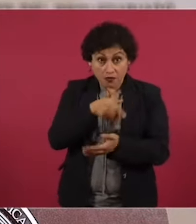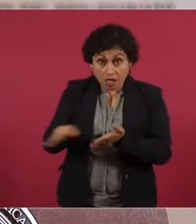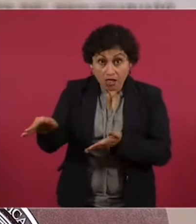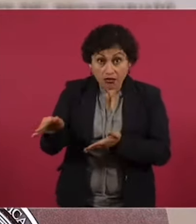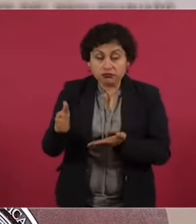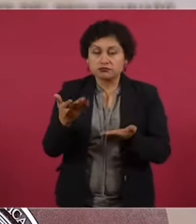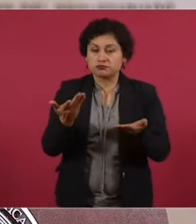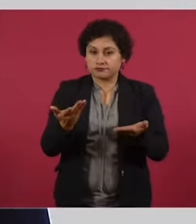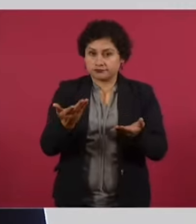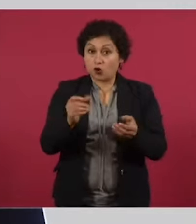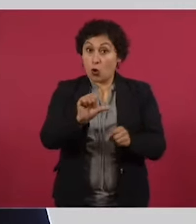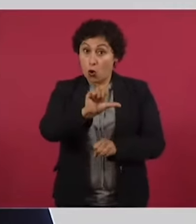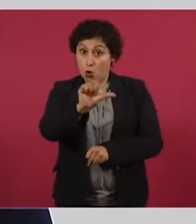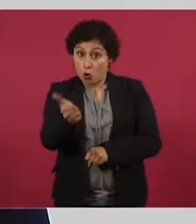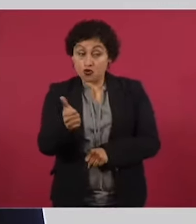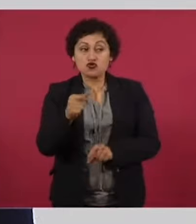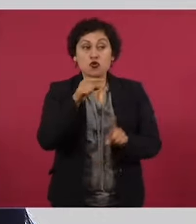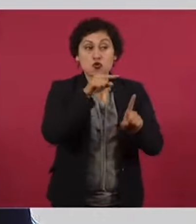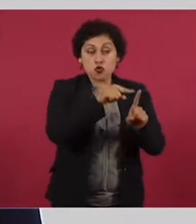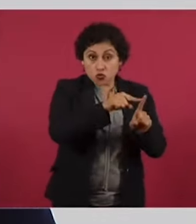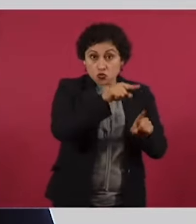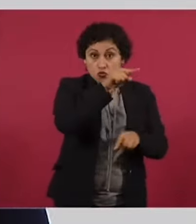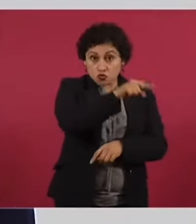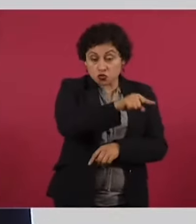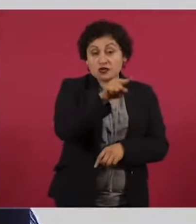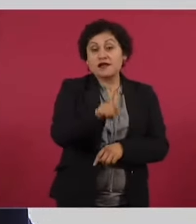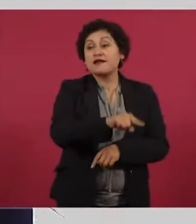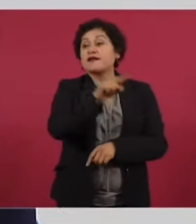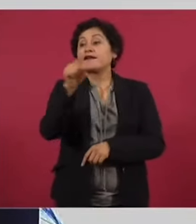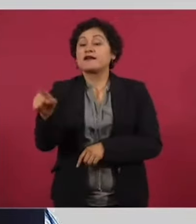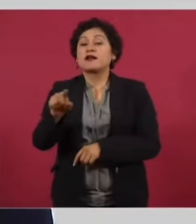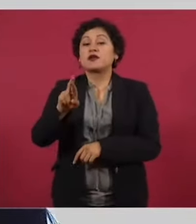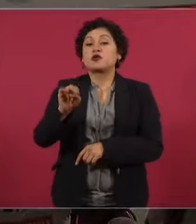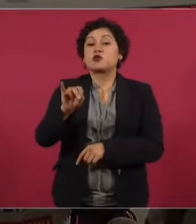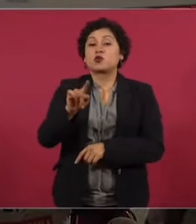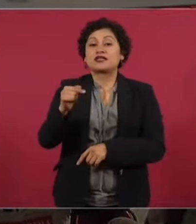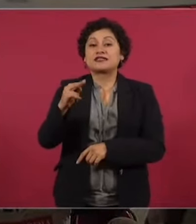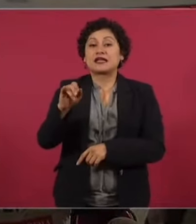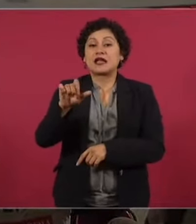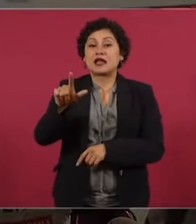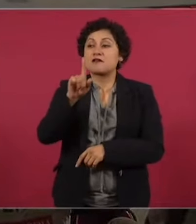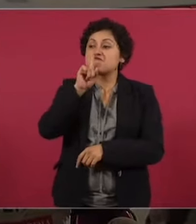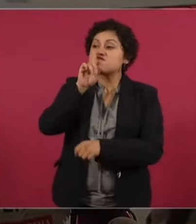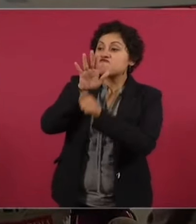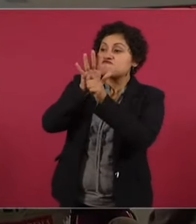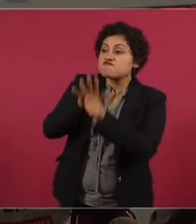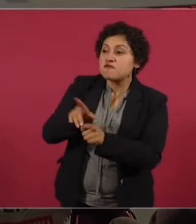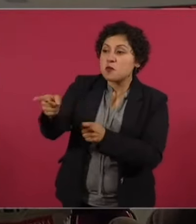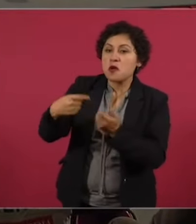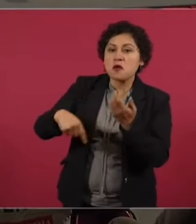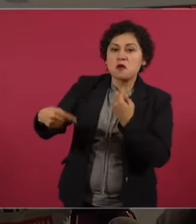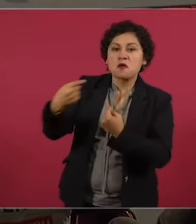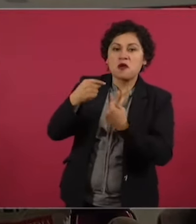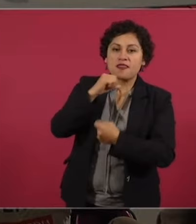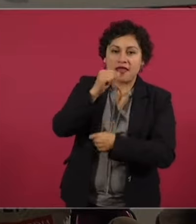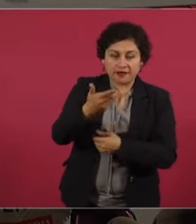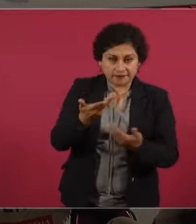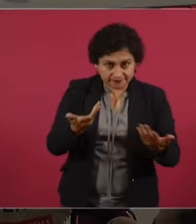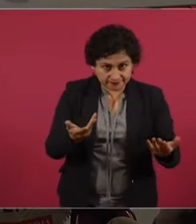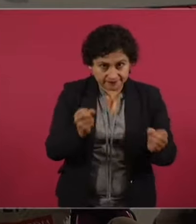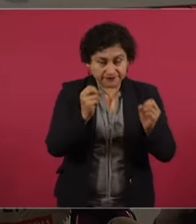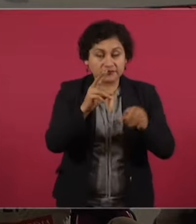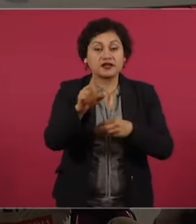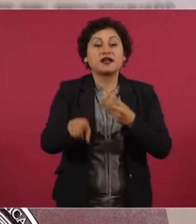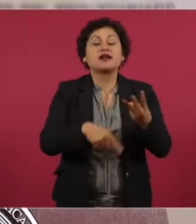presionó a Ruiz Gili para evitar que se criticara a su gobierno. Bueno, provocó también el cierre del programa